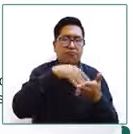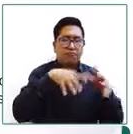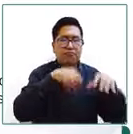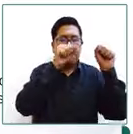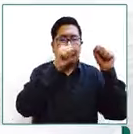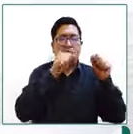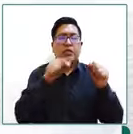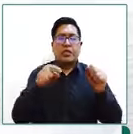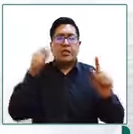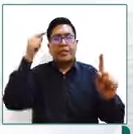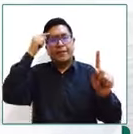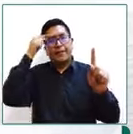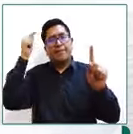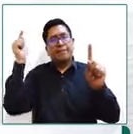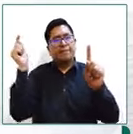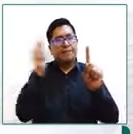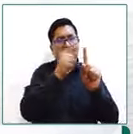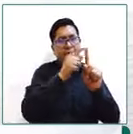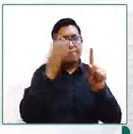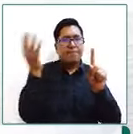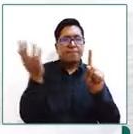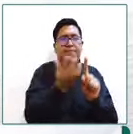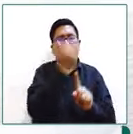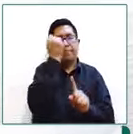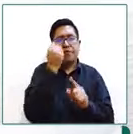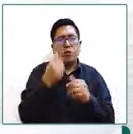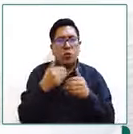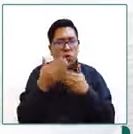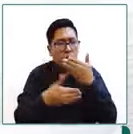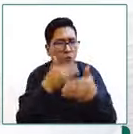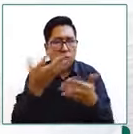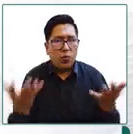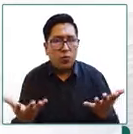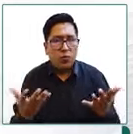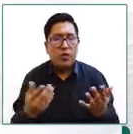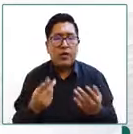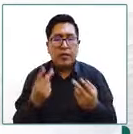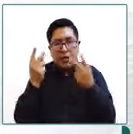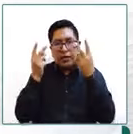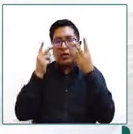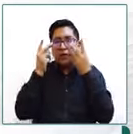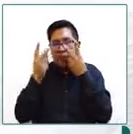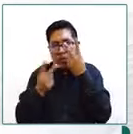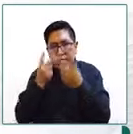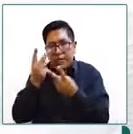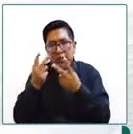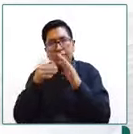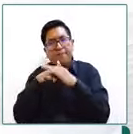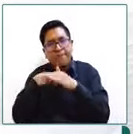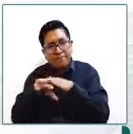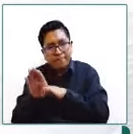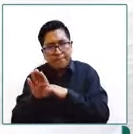énfasis a ese último mecanismo como son las visitas como elemento